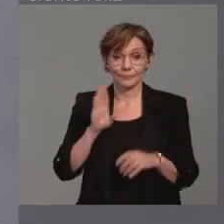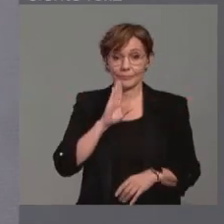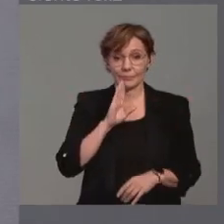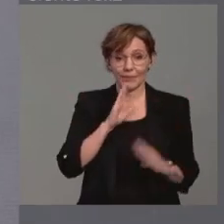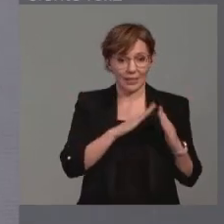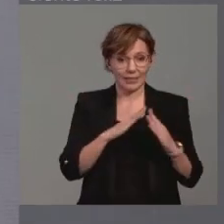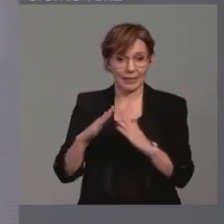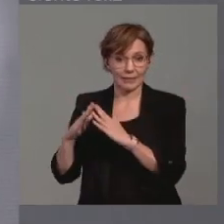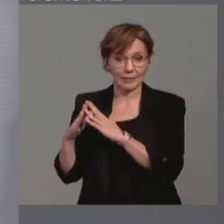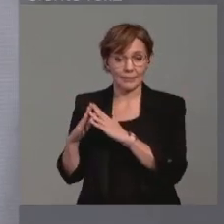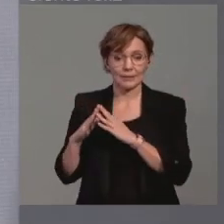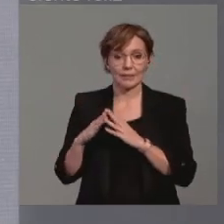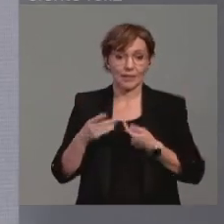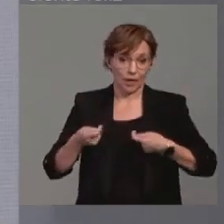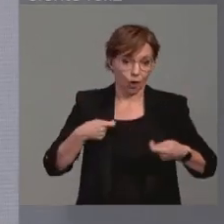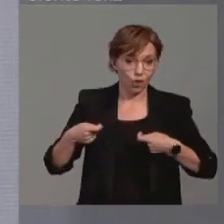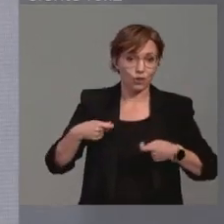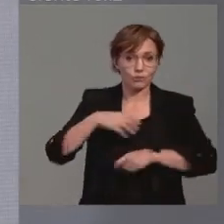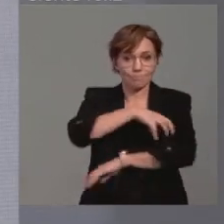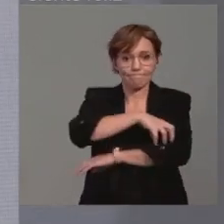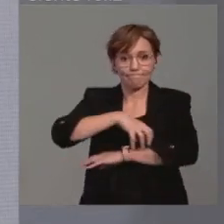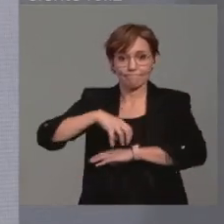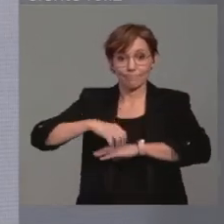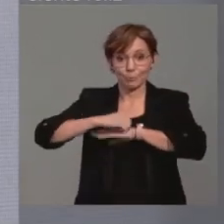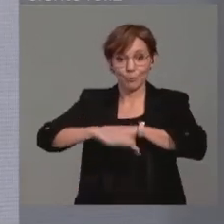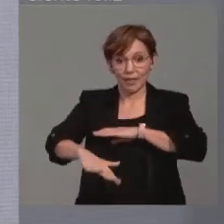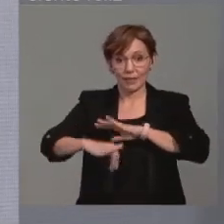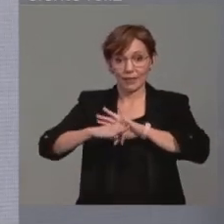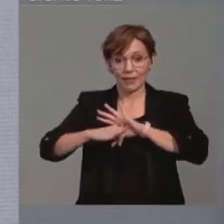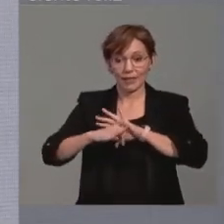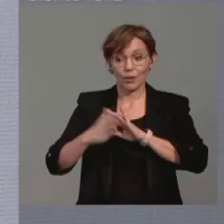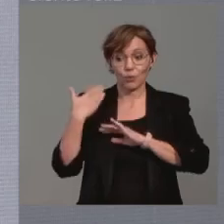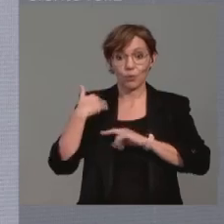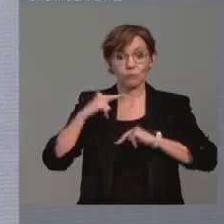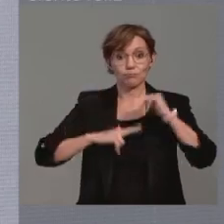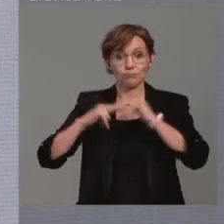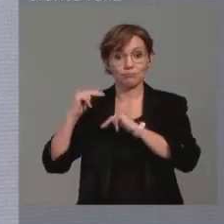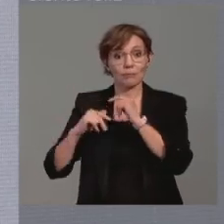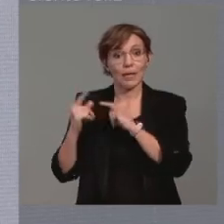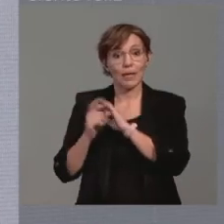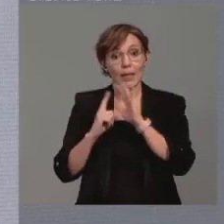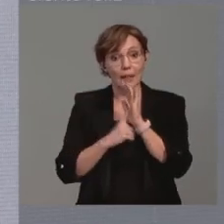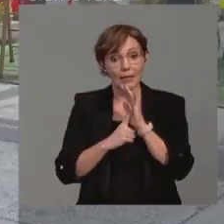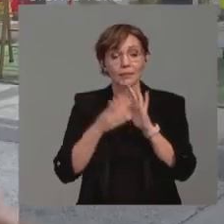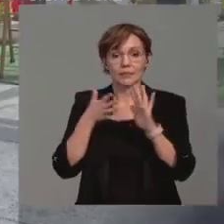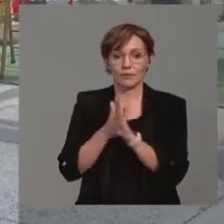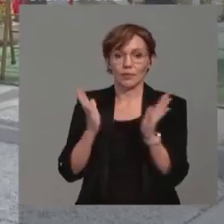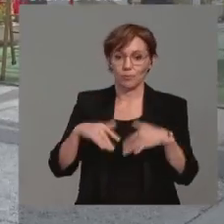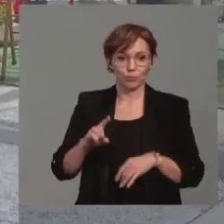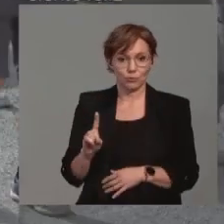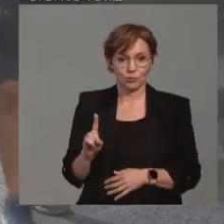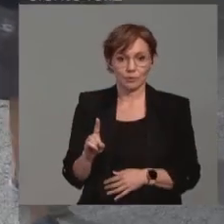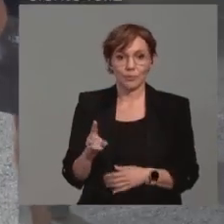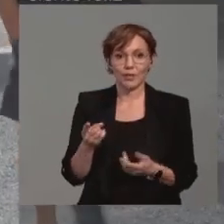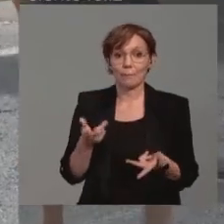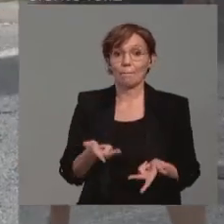y negocios, cuando se hicieron legalmente no los suelen tirar, pero tampoco les permiten licencia de obras ni siquiera para